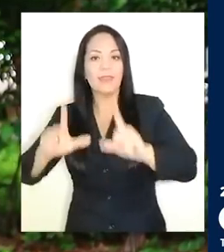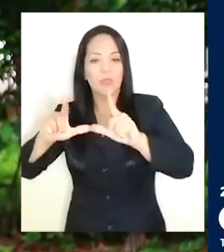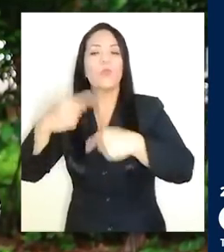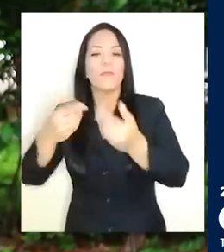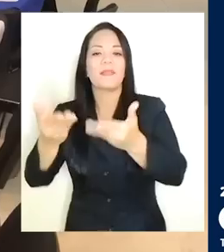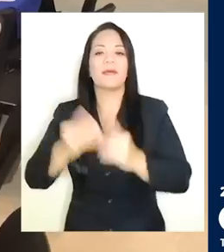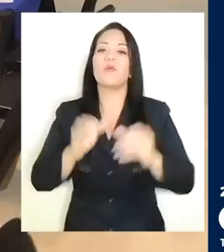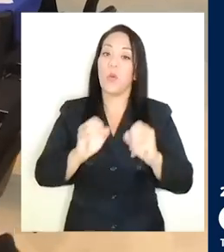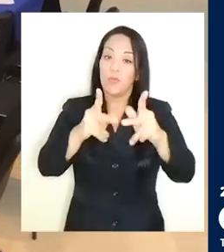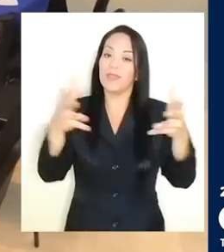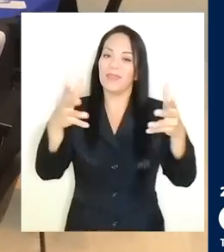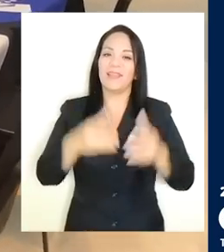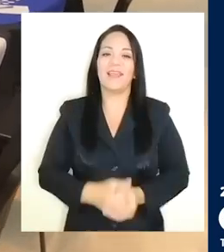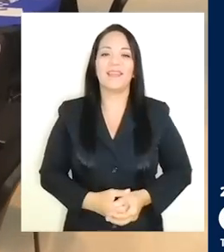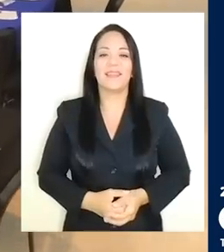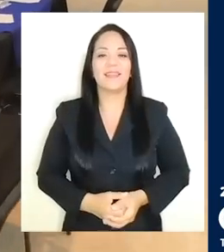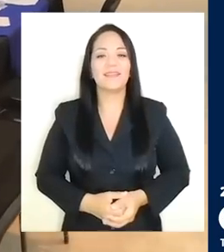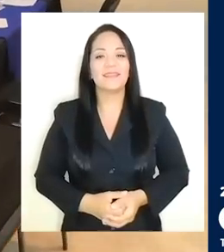su bachillerato. Una gran oportunidad.